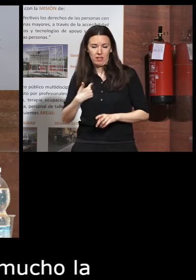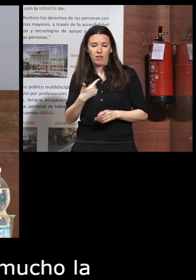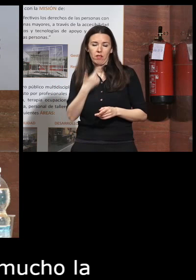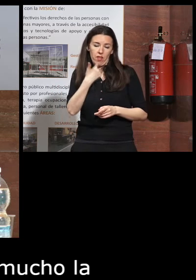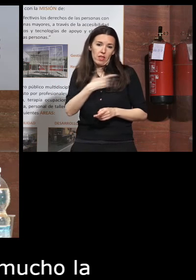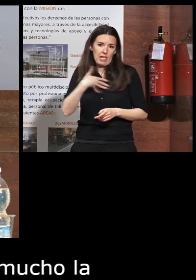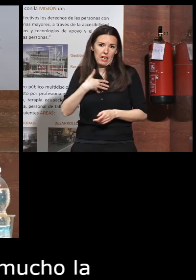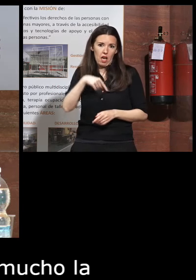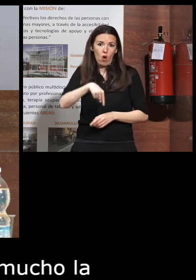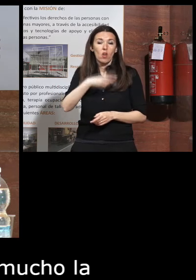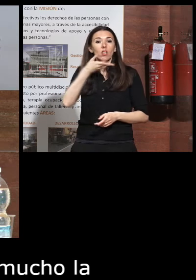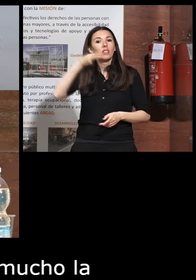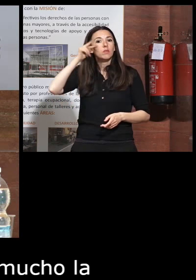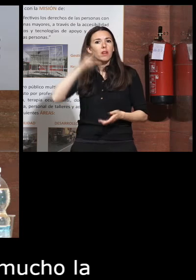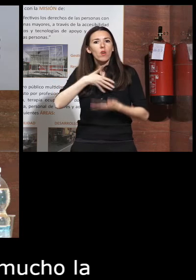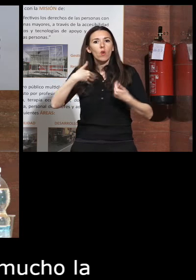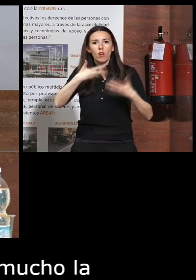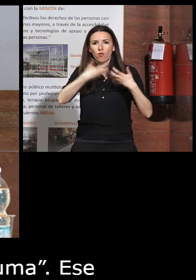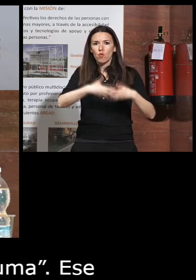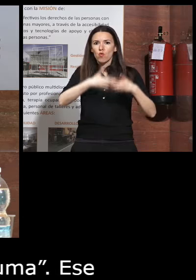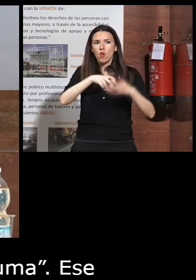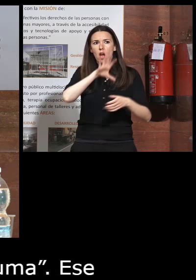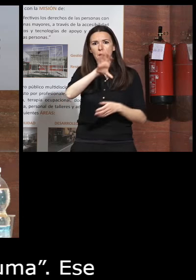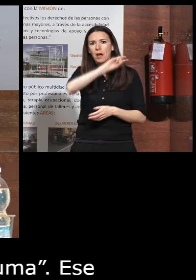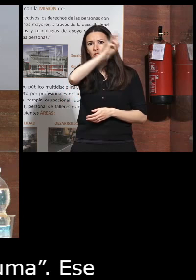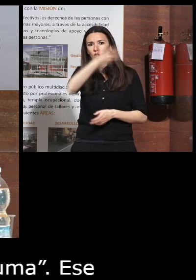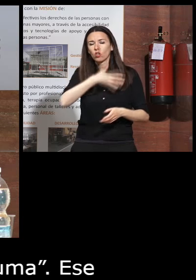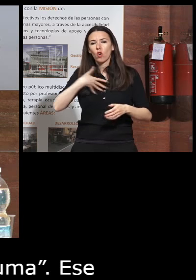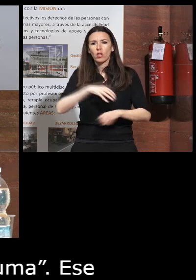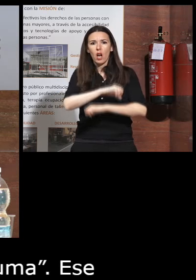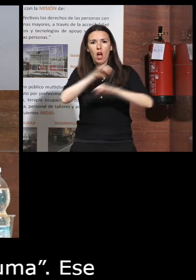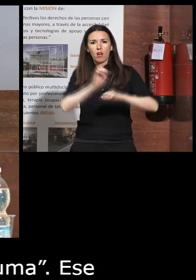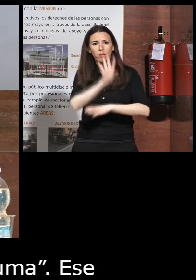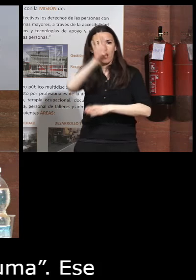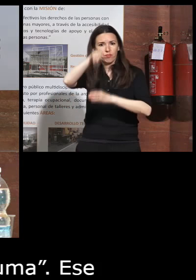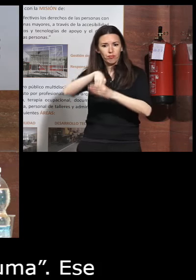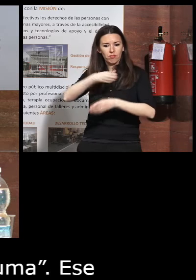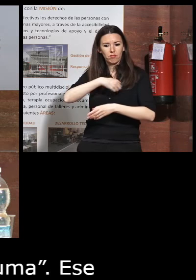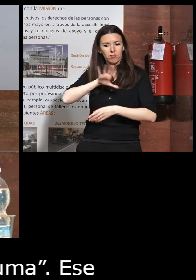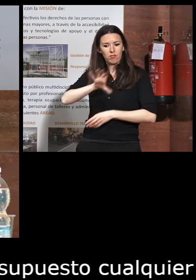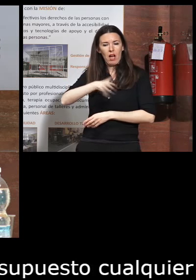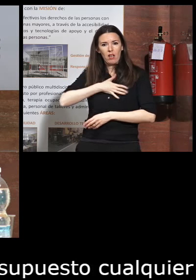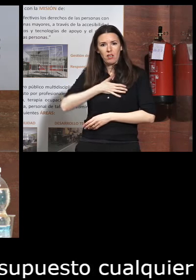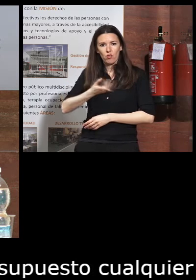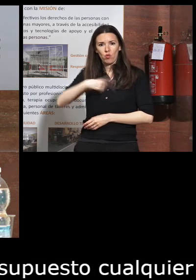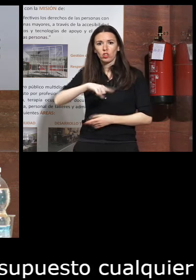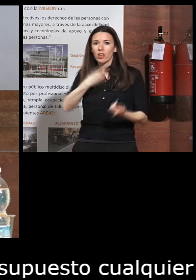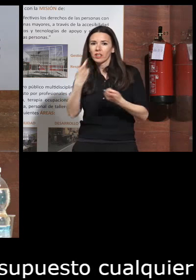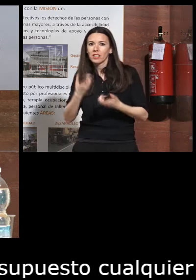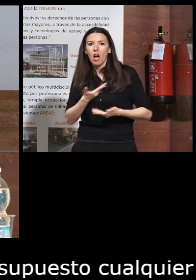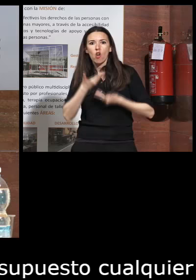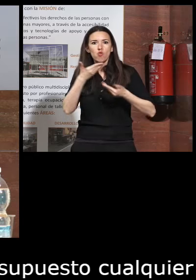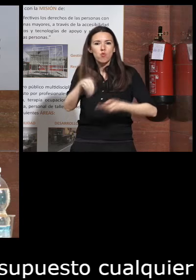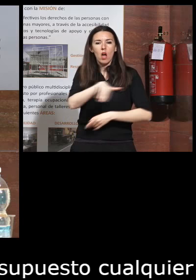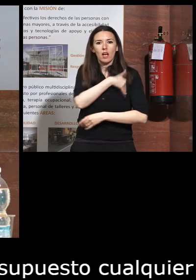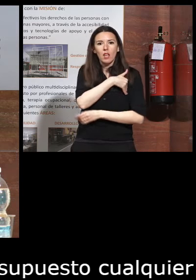cualquier experiencia que esté funcionando en otro país o que se quiera implementar en el nuestro que necesite ayuda académica que